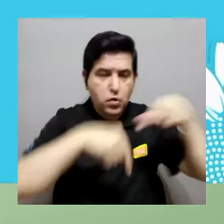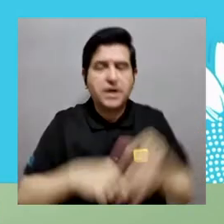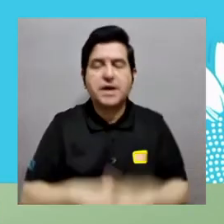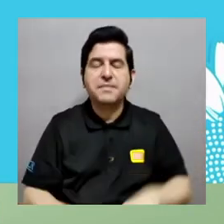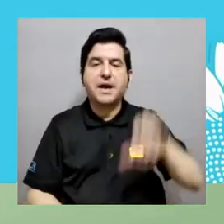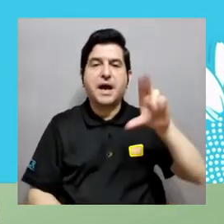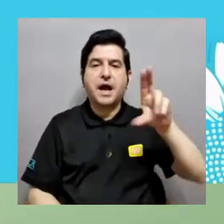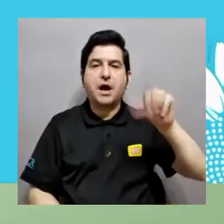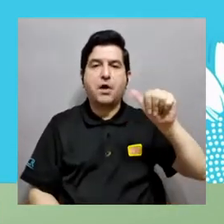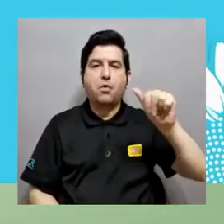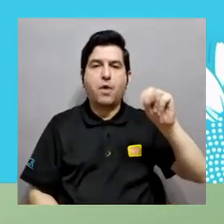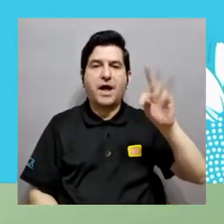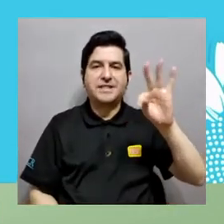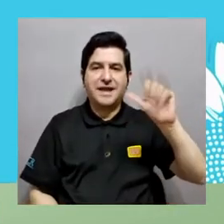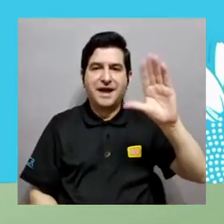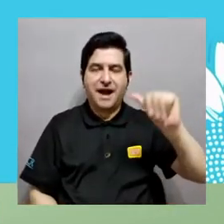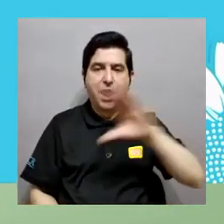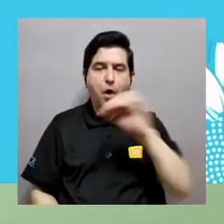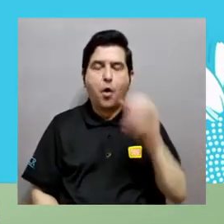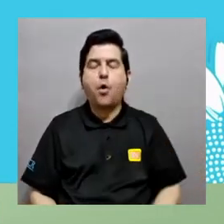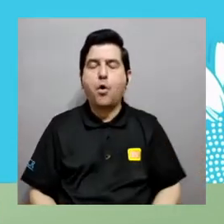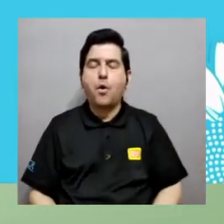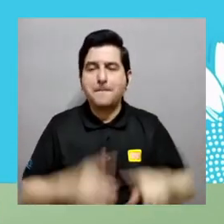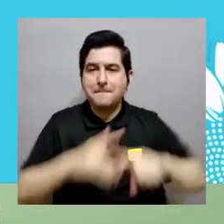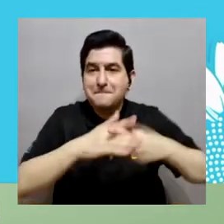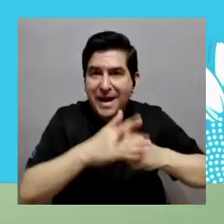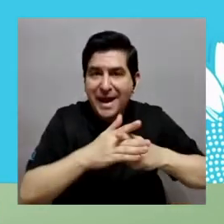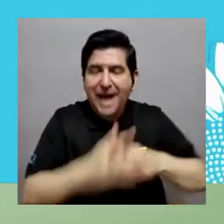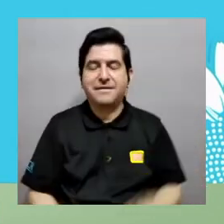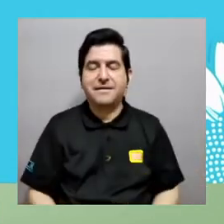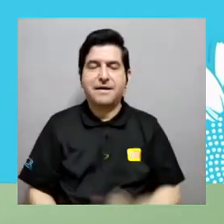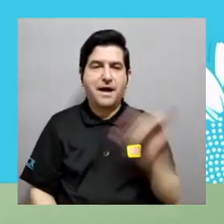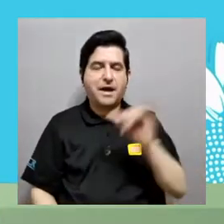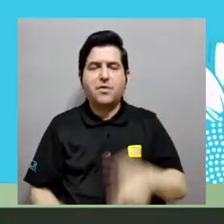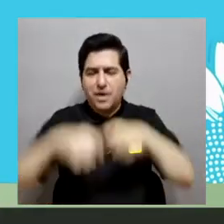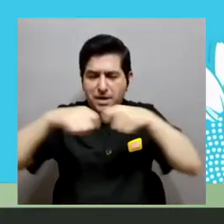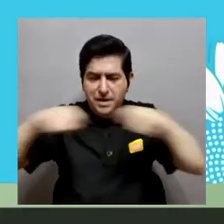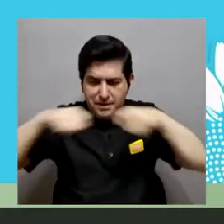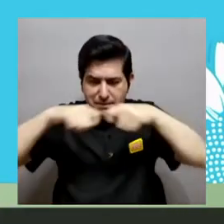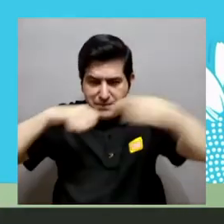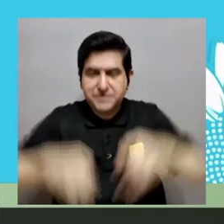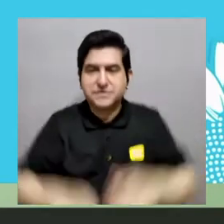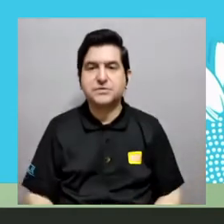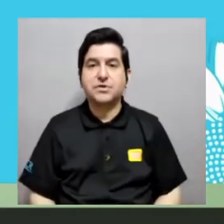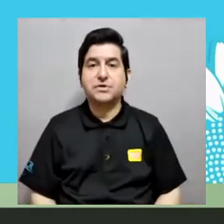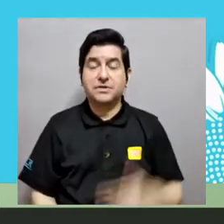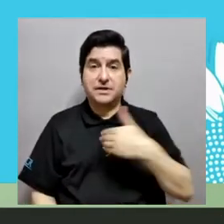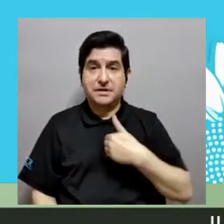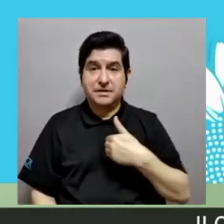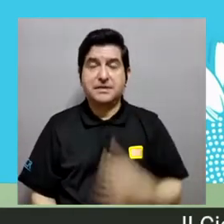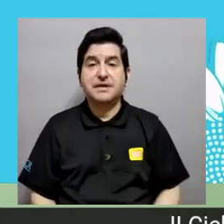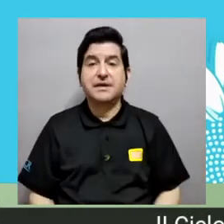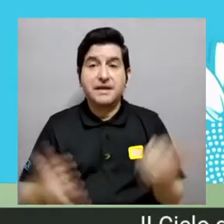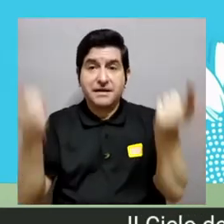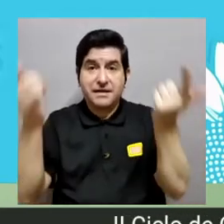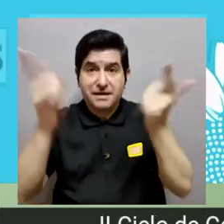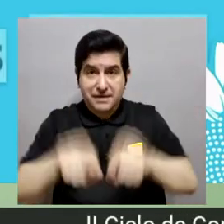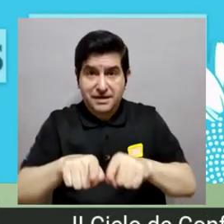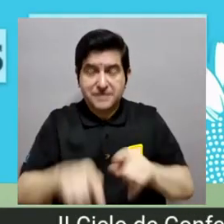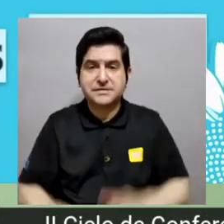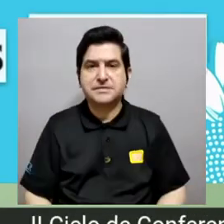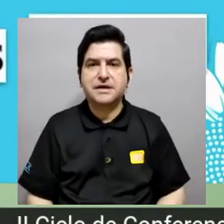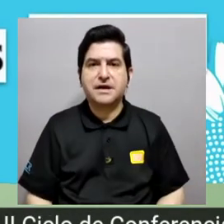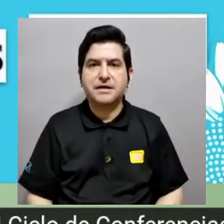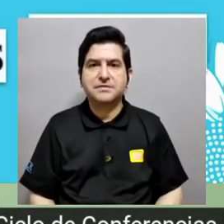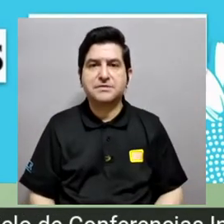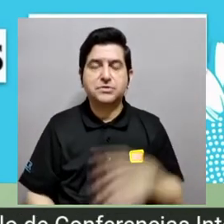conjunto de programas relacionados con la química cuántica o con la mecánica cuántica para trabajar materiales a estas escalas.